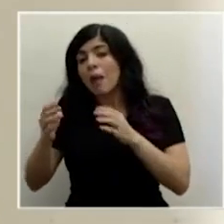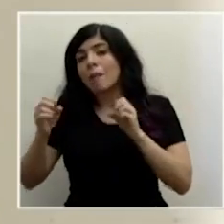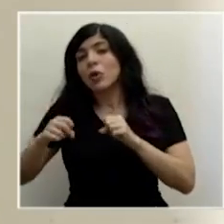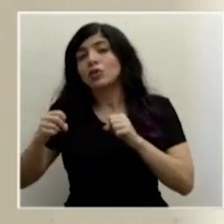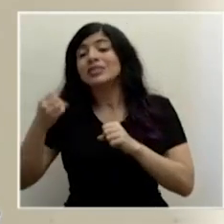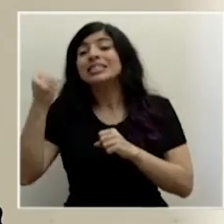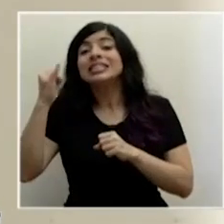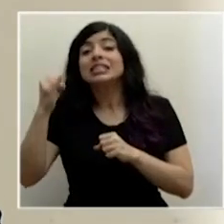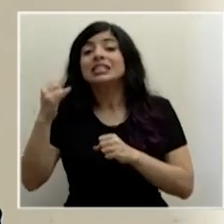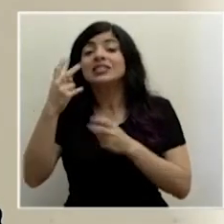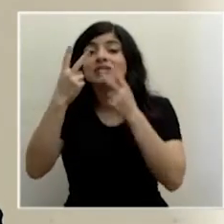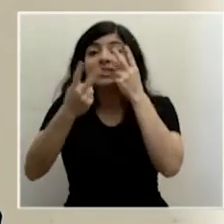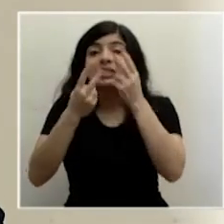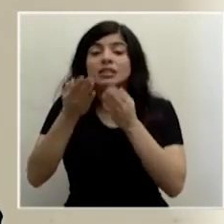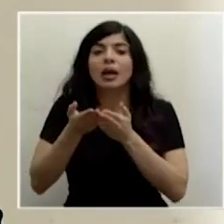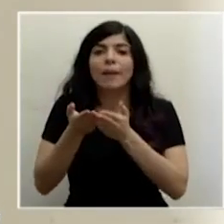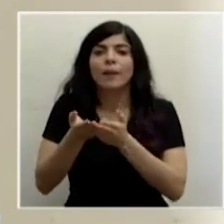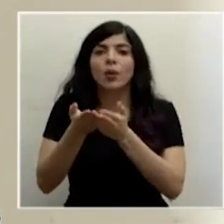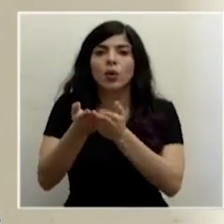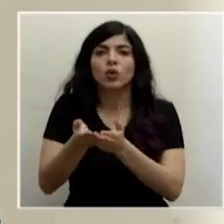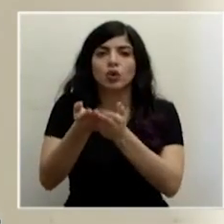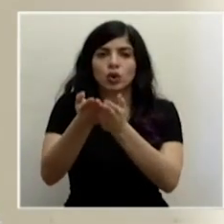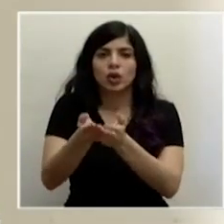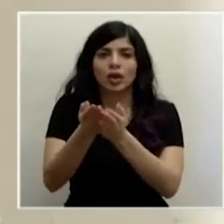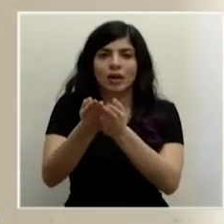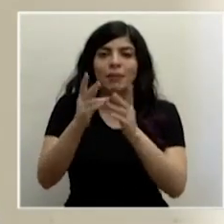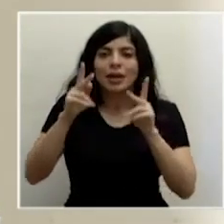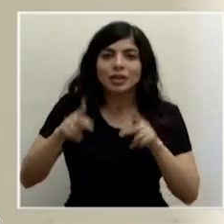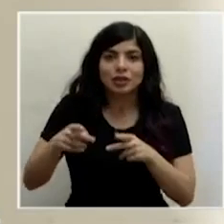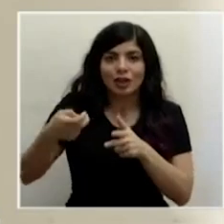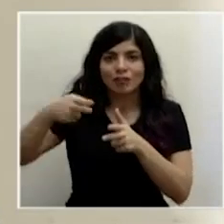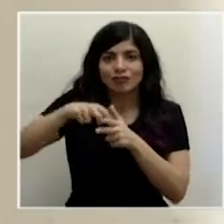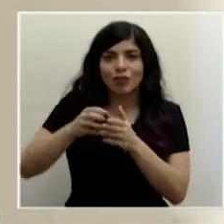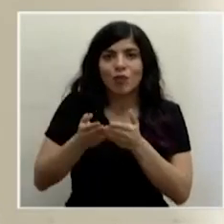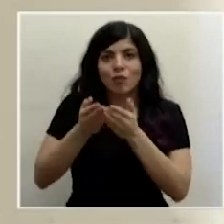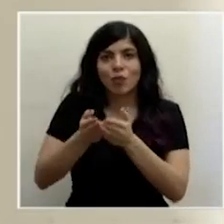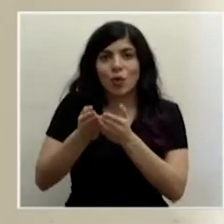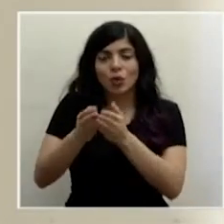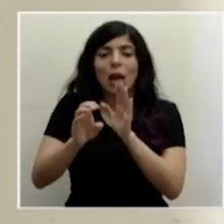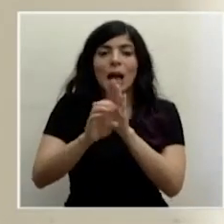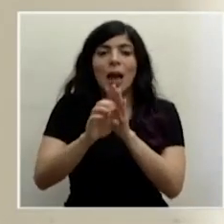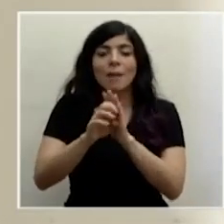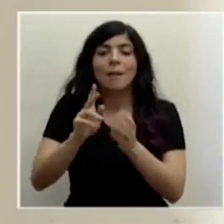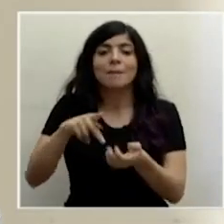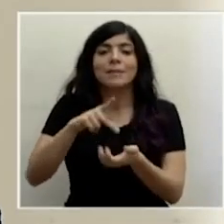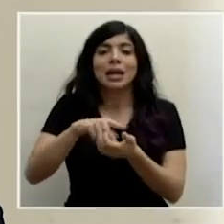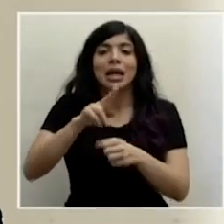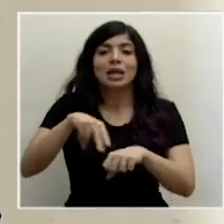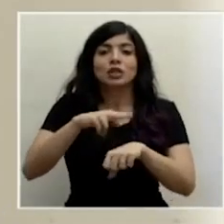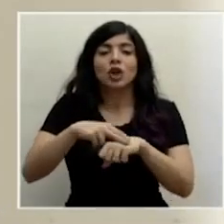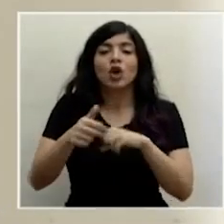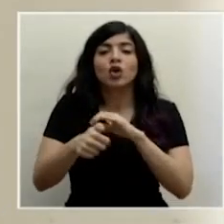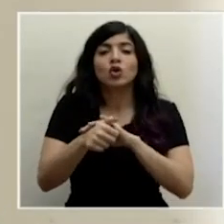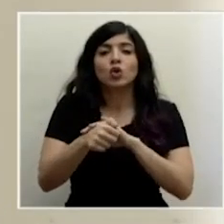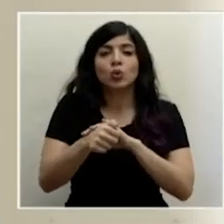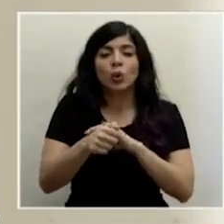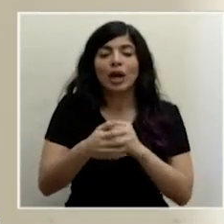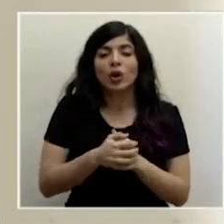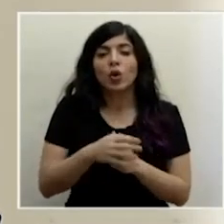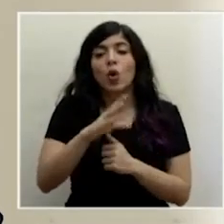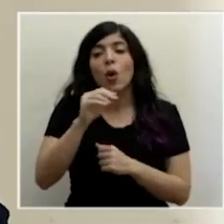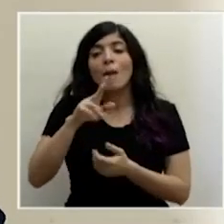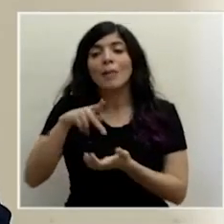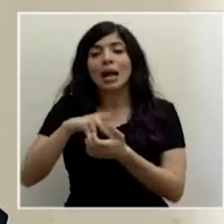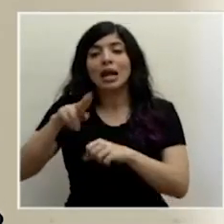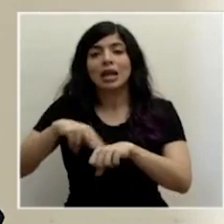un bote de los visitantes, de los turistas, de las personas en un bote. Es el caso del Parque Nacional Tortuguero, sectores del Parque Nacional